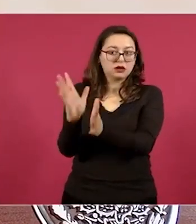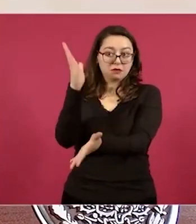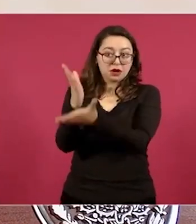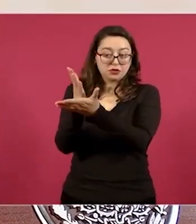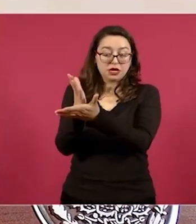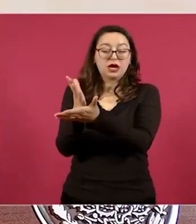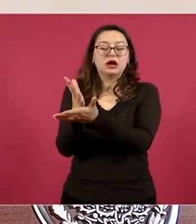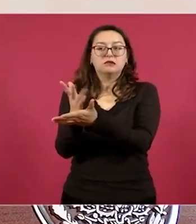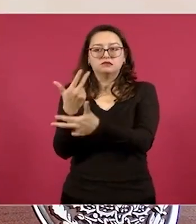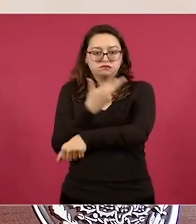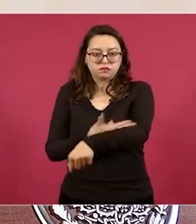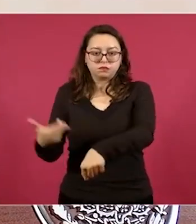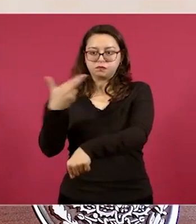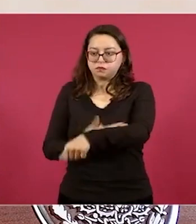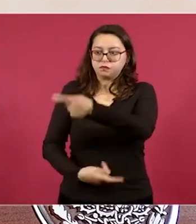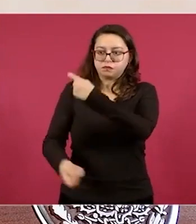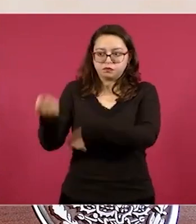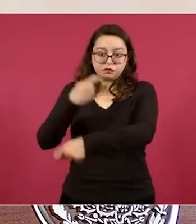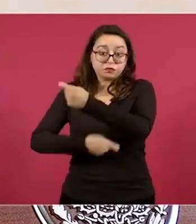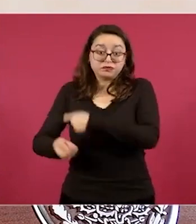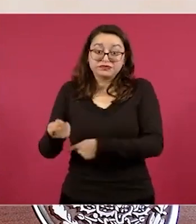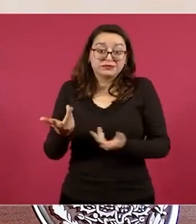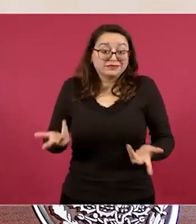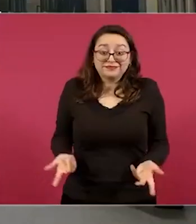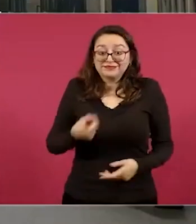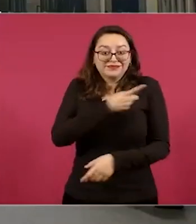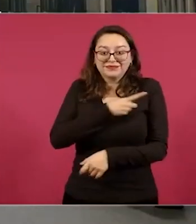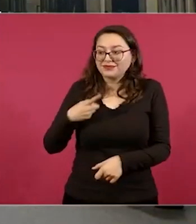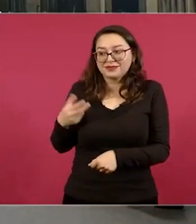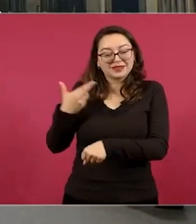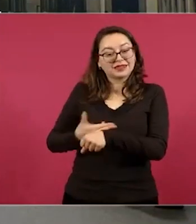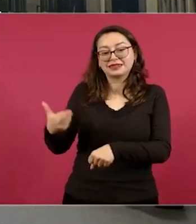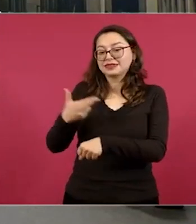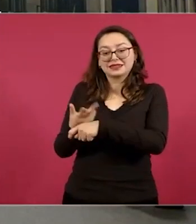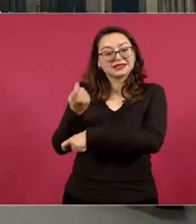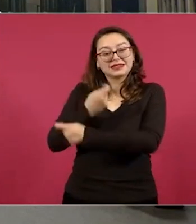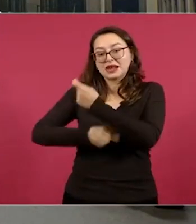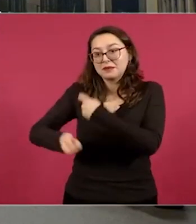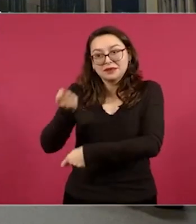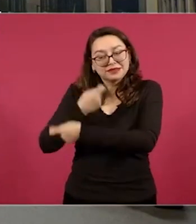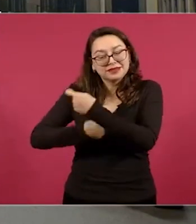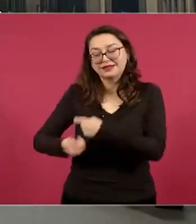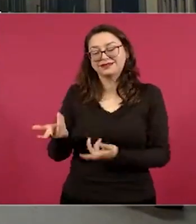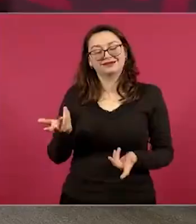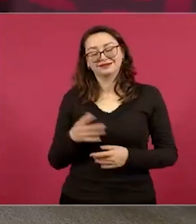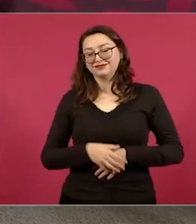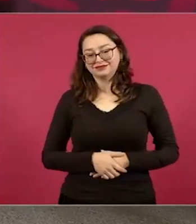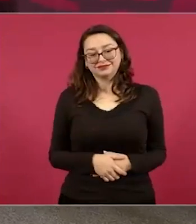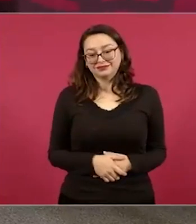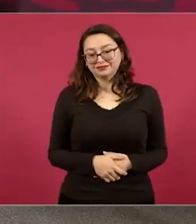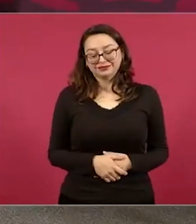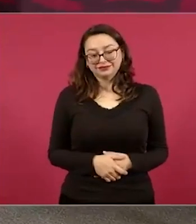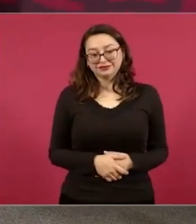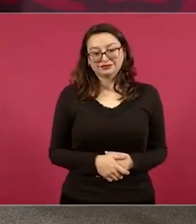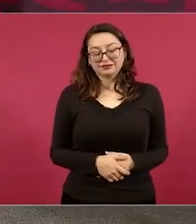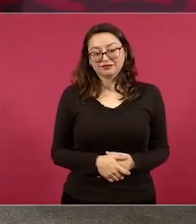meses que le quedan como presidente se concentrará en que no quede ninguna obra pendiente, dijo que hay proyectos futuros que dejará para la siguiente administración. La